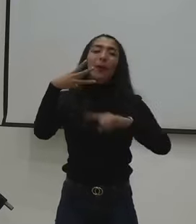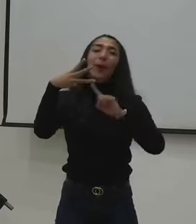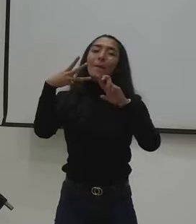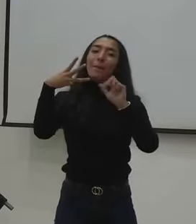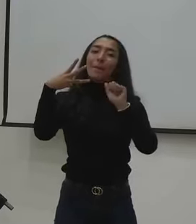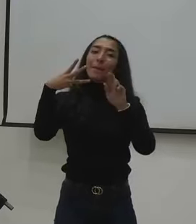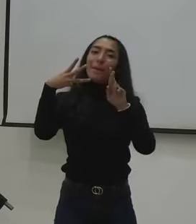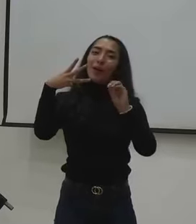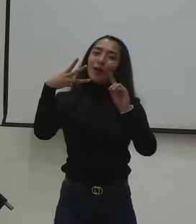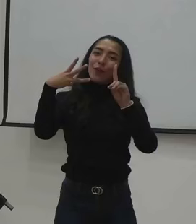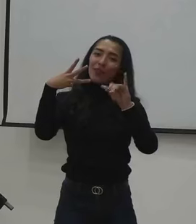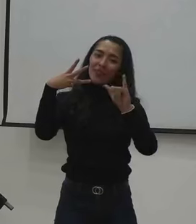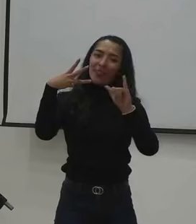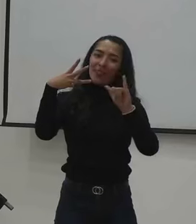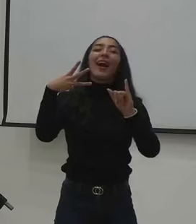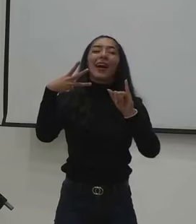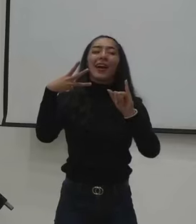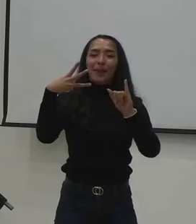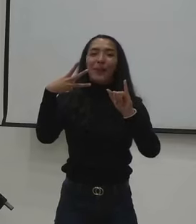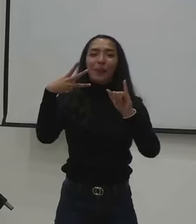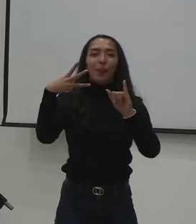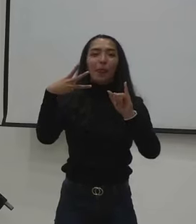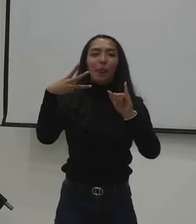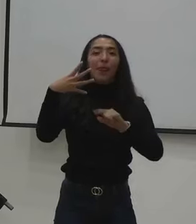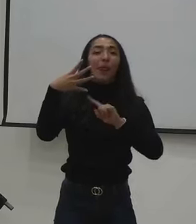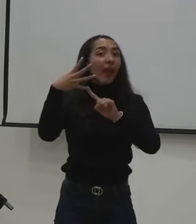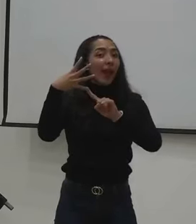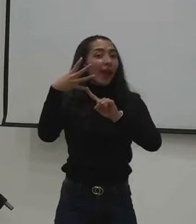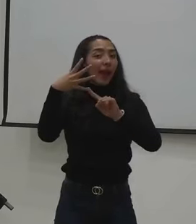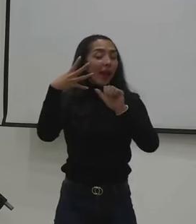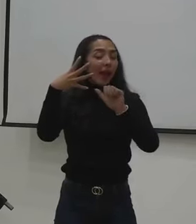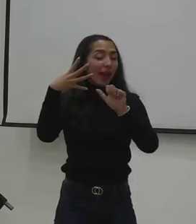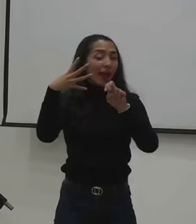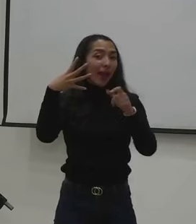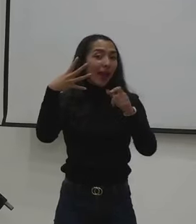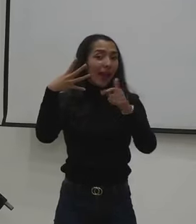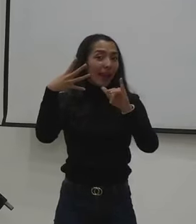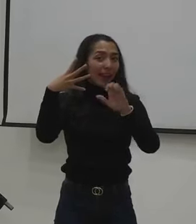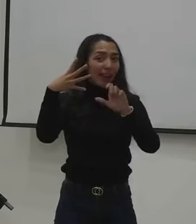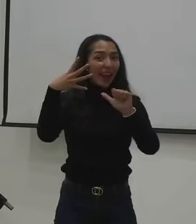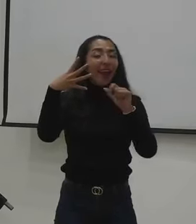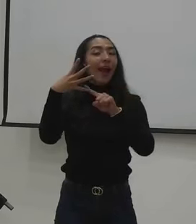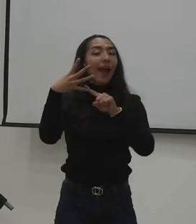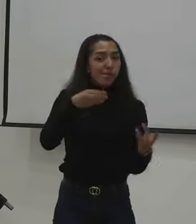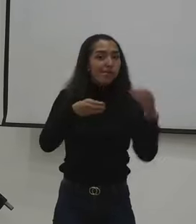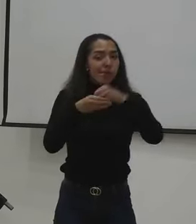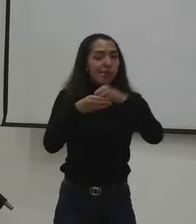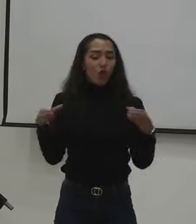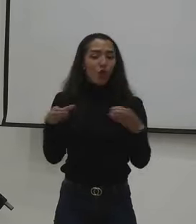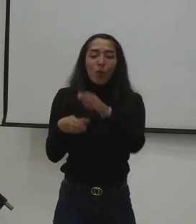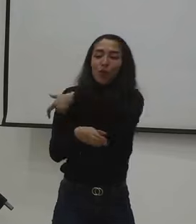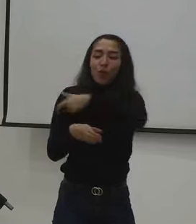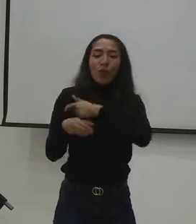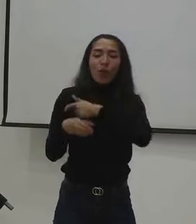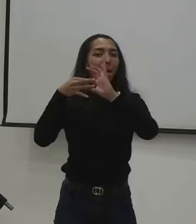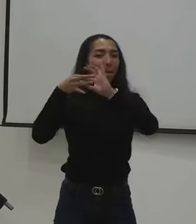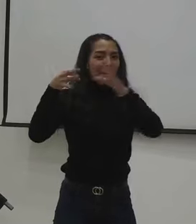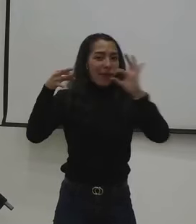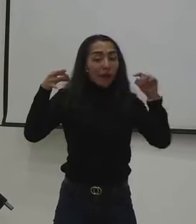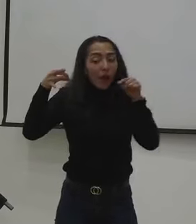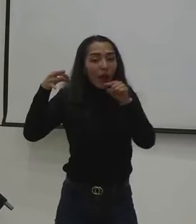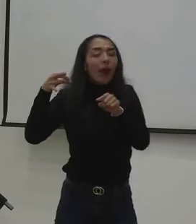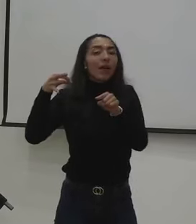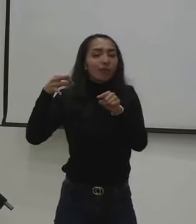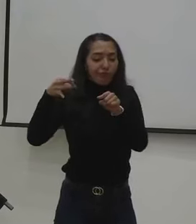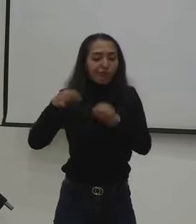doctora Magali Matiz. Le doy la palabra a Verónica Velázquez, secretaria general del Comité Paralímpico Colombiano, quien